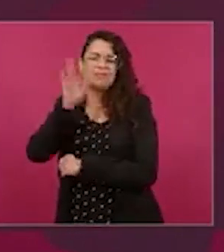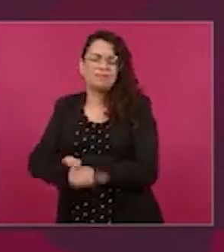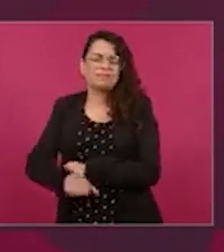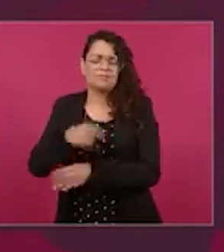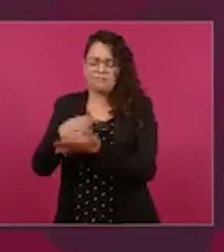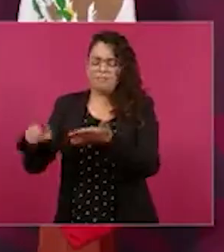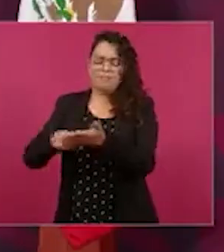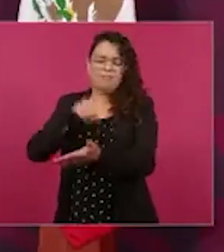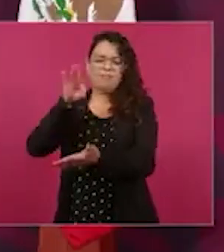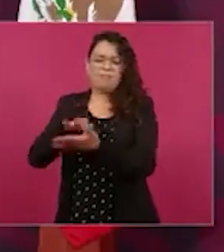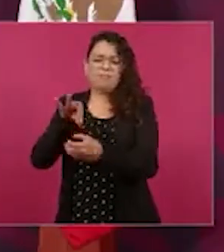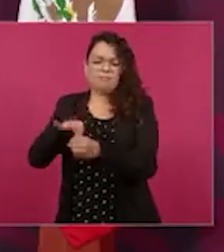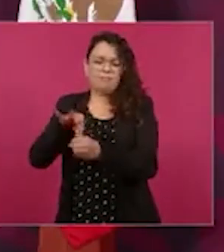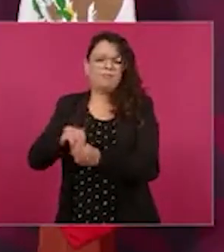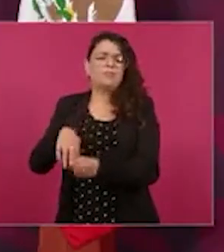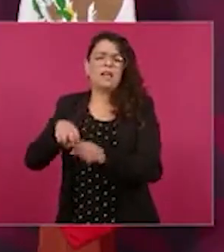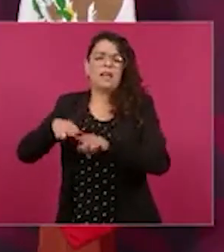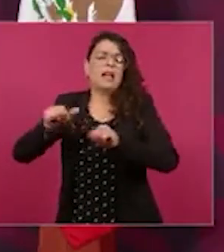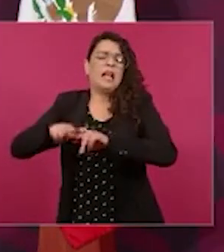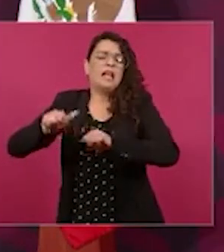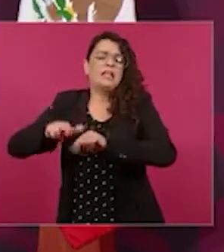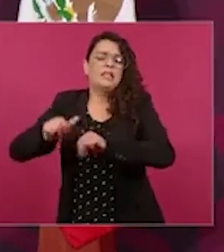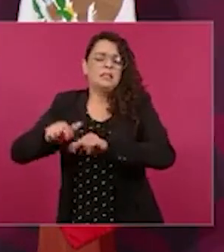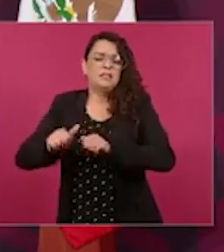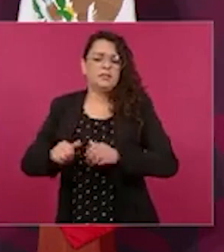al no poner ninguno